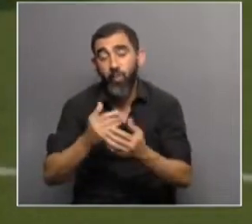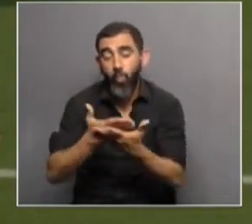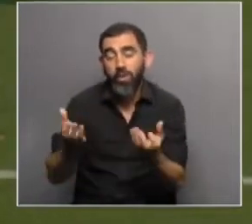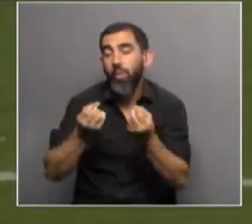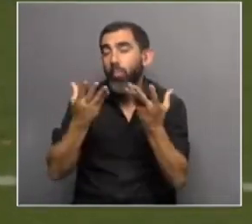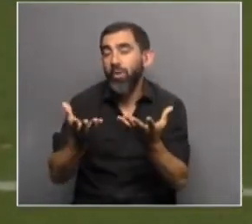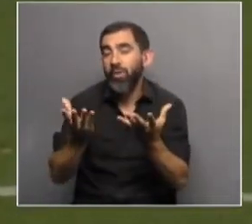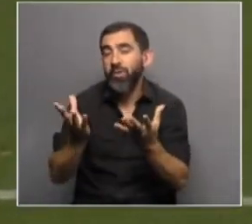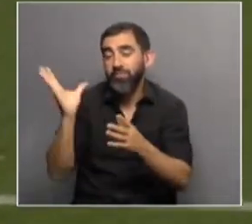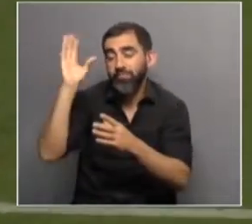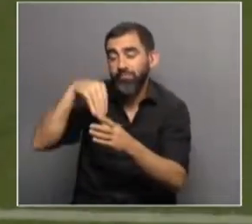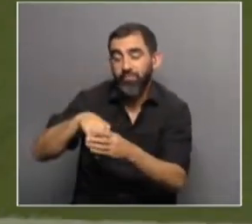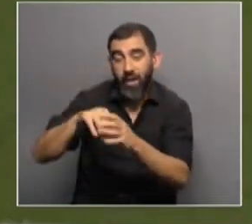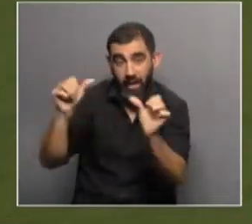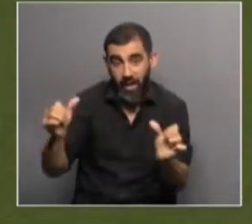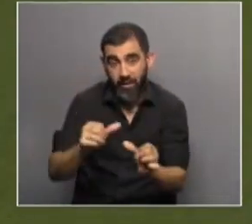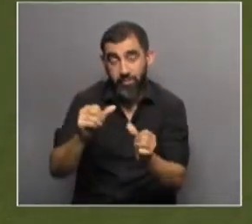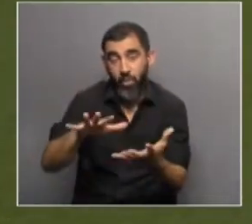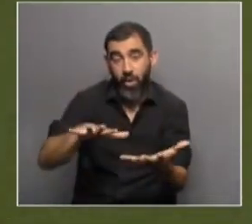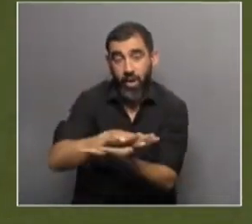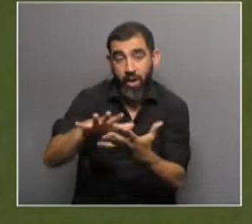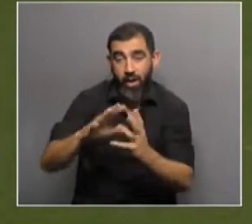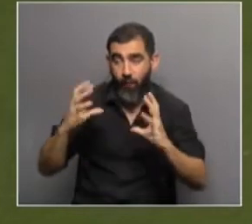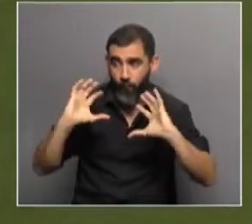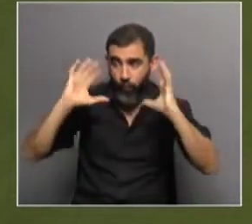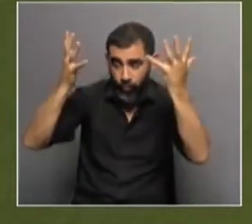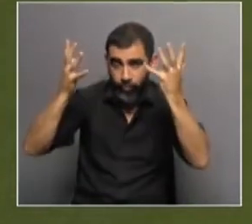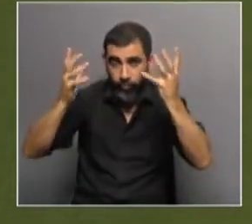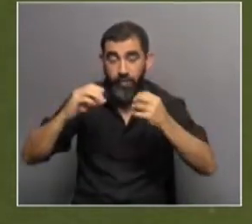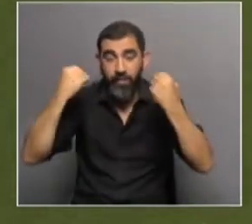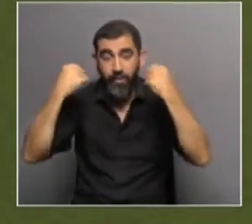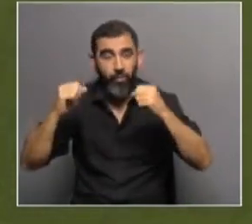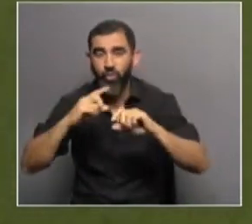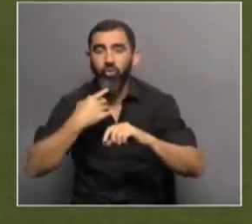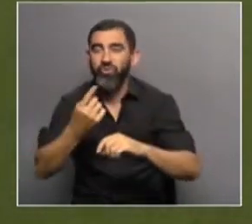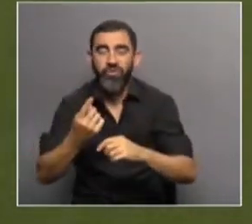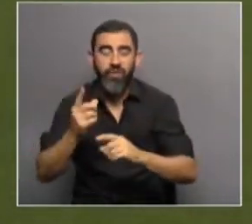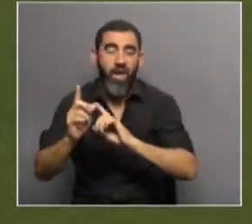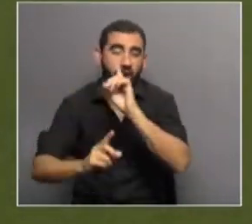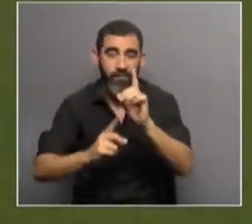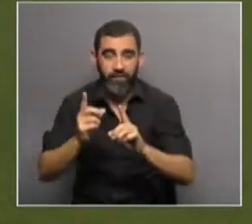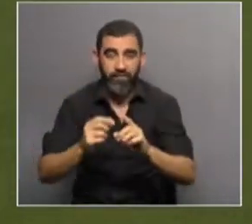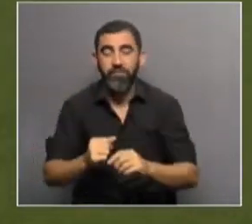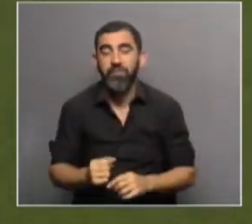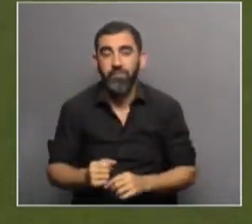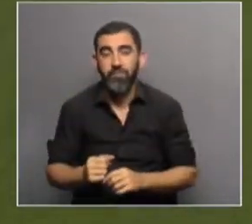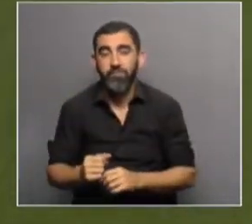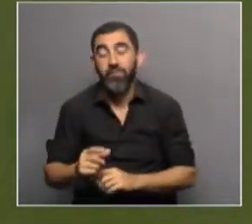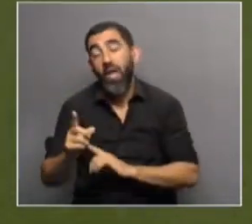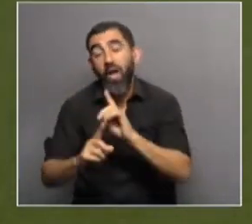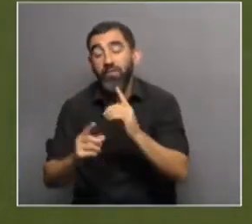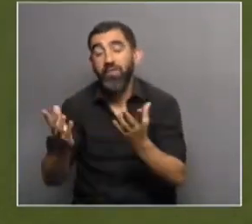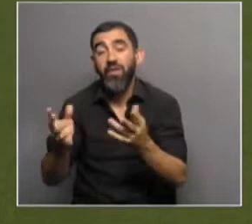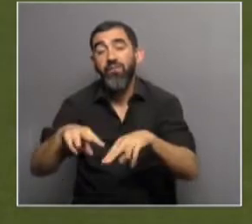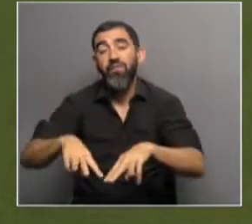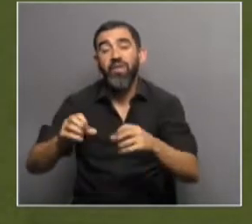por qué las intervenciones que realizamos en el área de la agresión y de la violencia en el deporte no resultan efectivas. Hay muchas que lo que han estudiado es